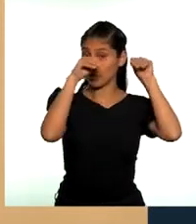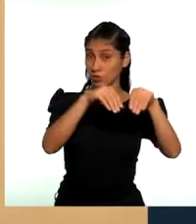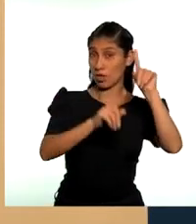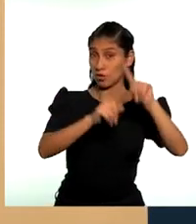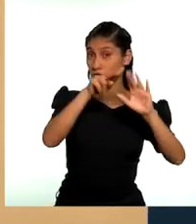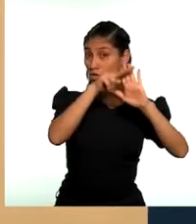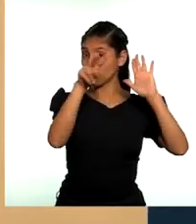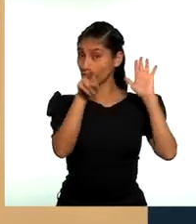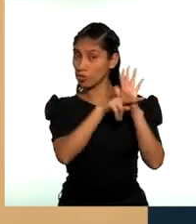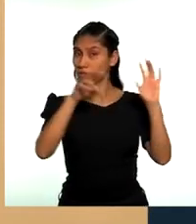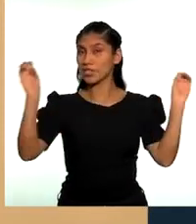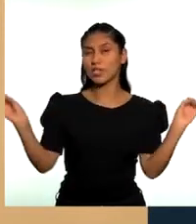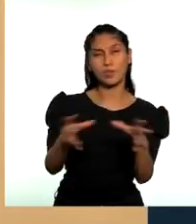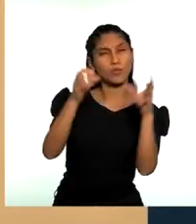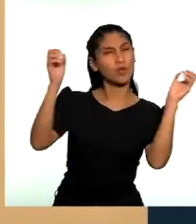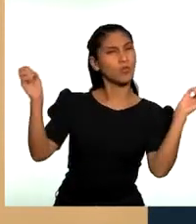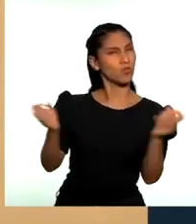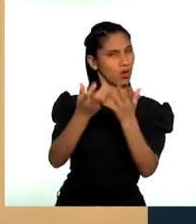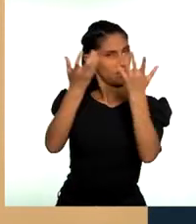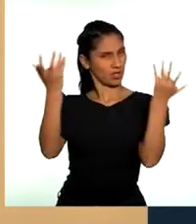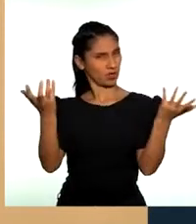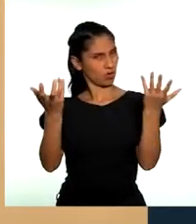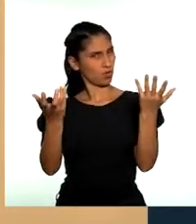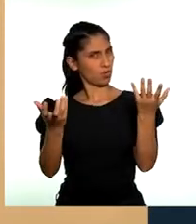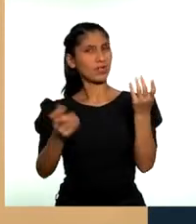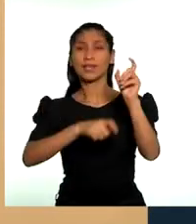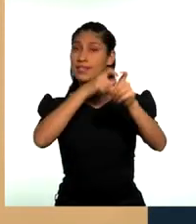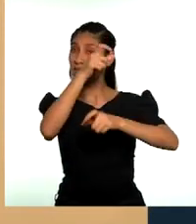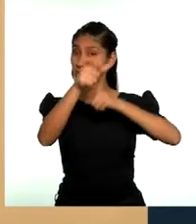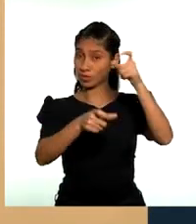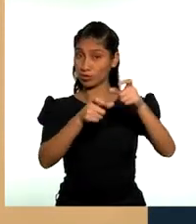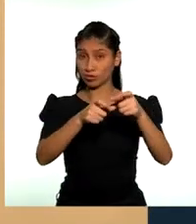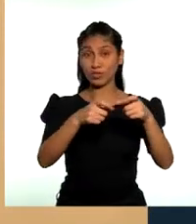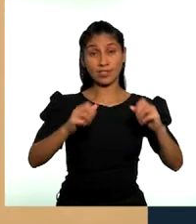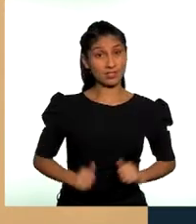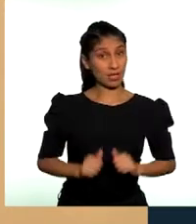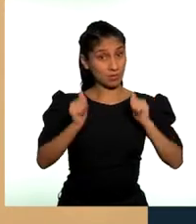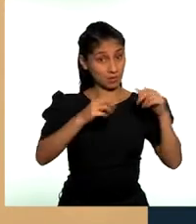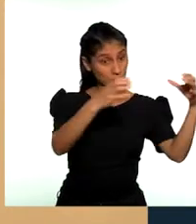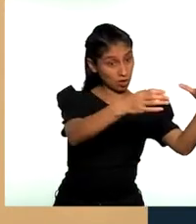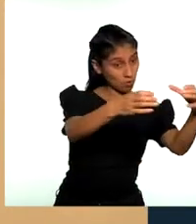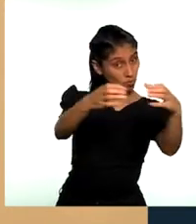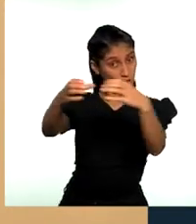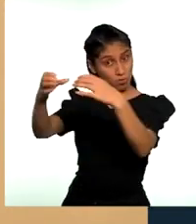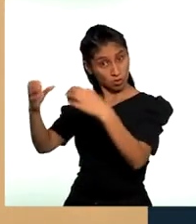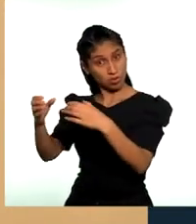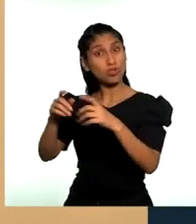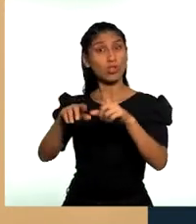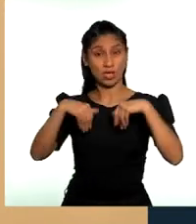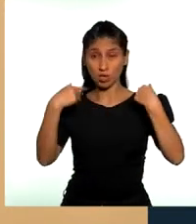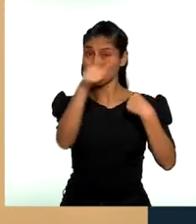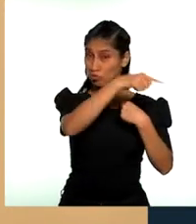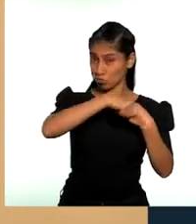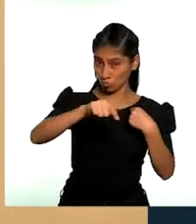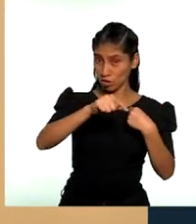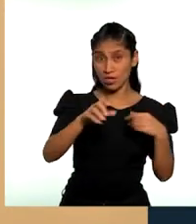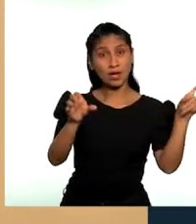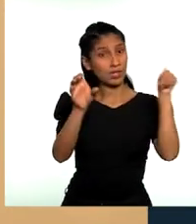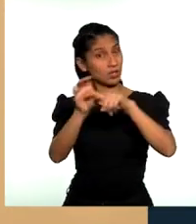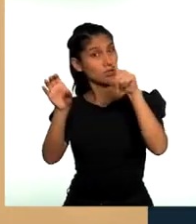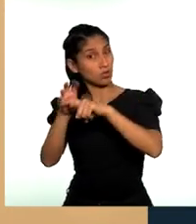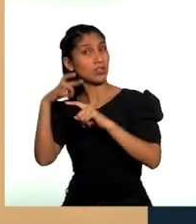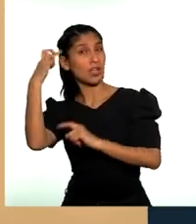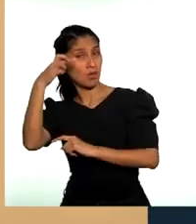promueven la participación política de los pueblos indígenas u originarios, como por ejemplo,